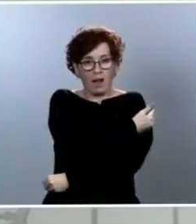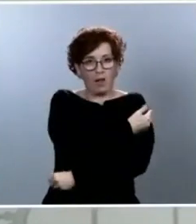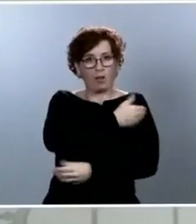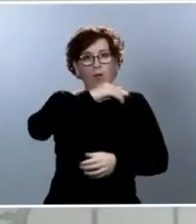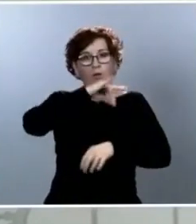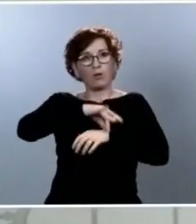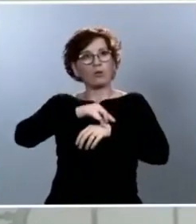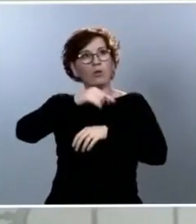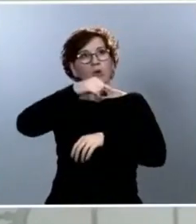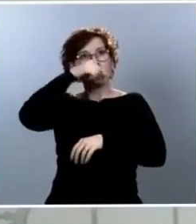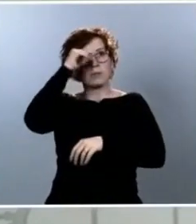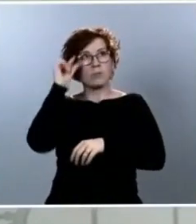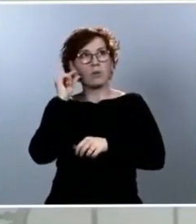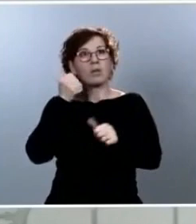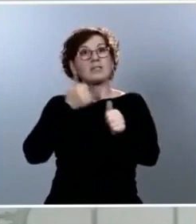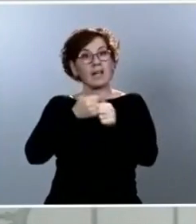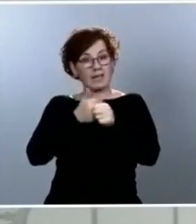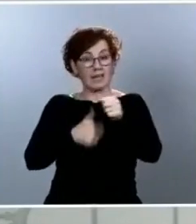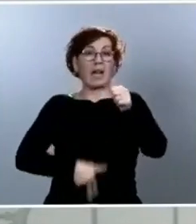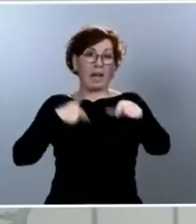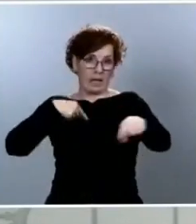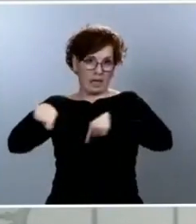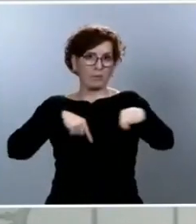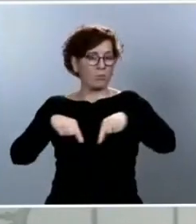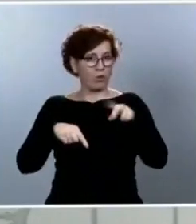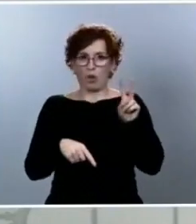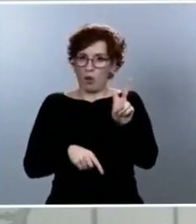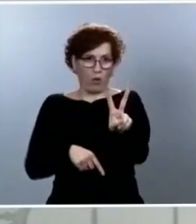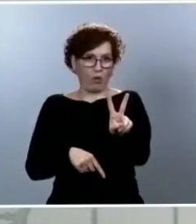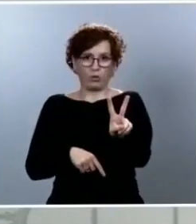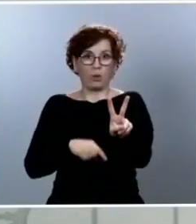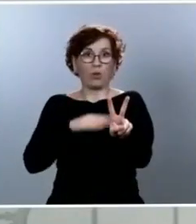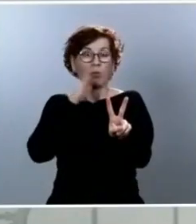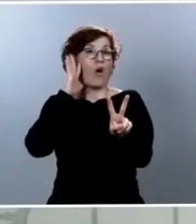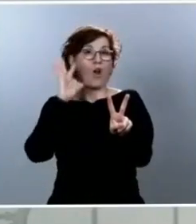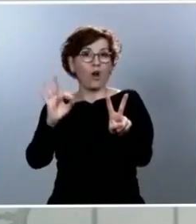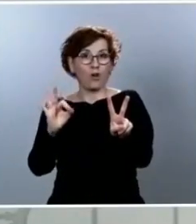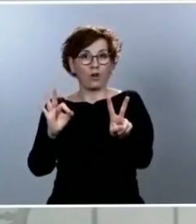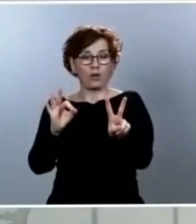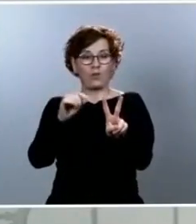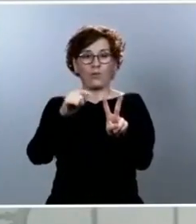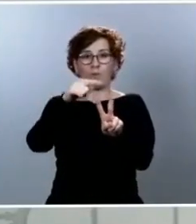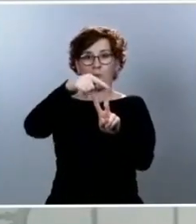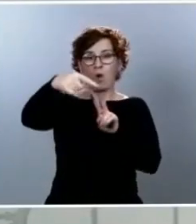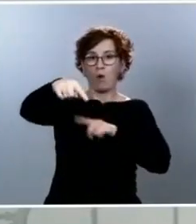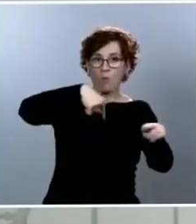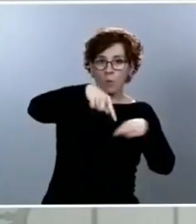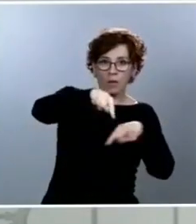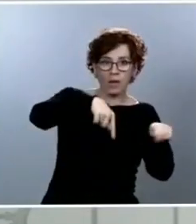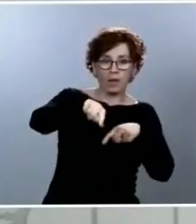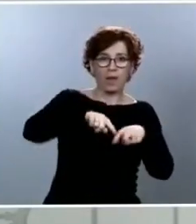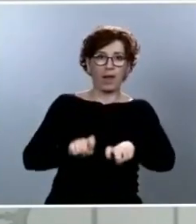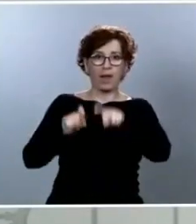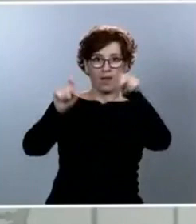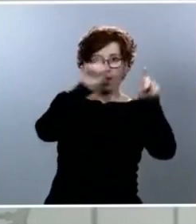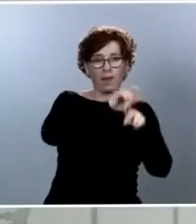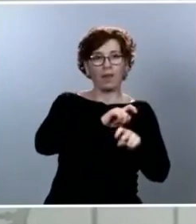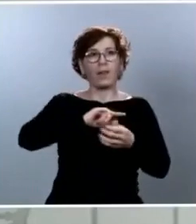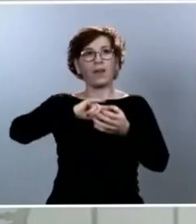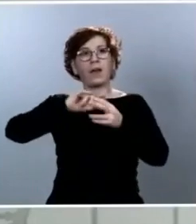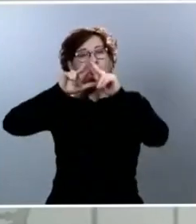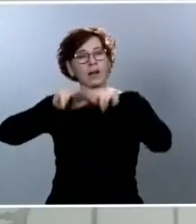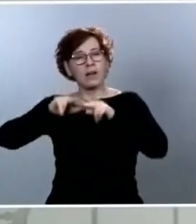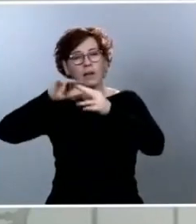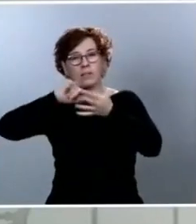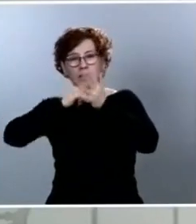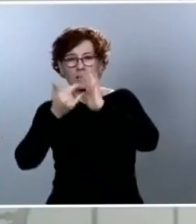Transportes, porque, evidentemente, tanto la movilidad como, digamos, el análisis técnico y científico que nos